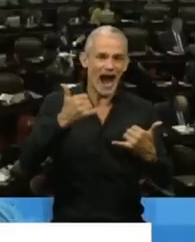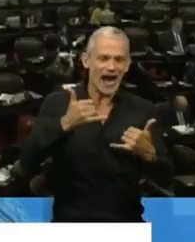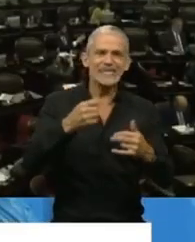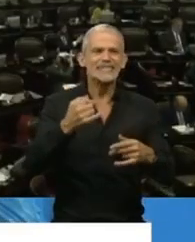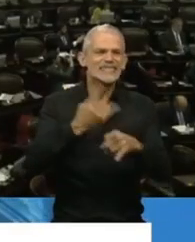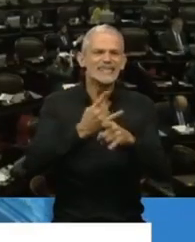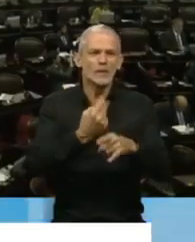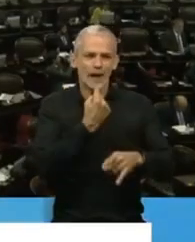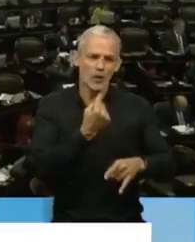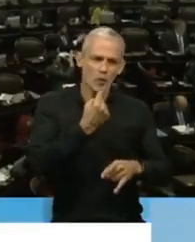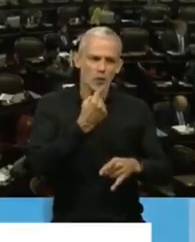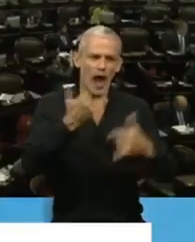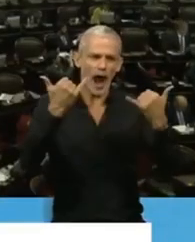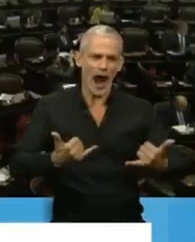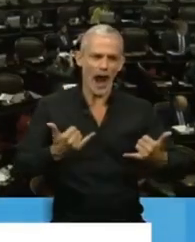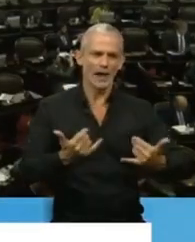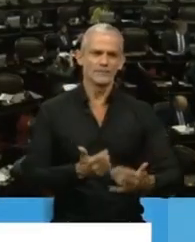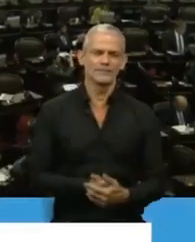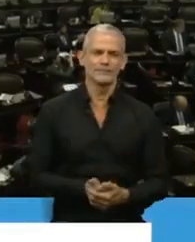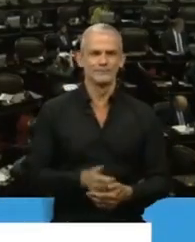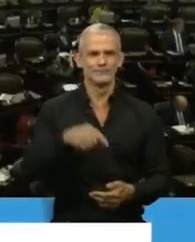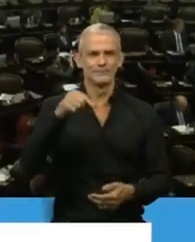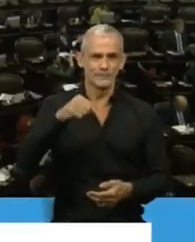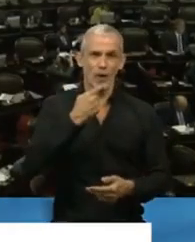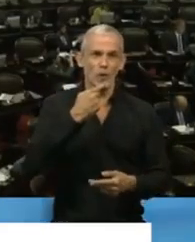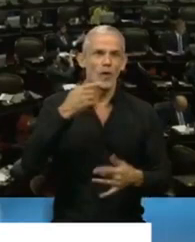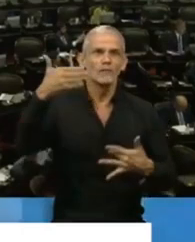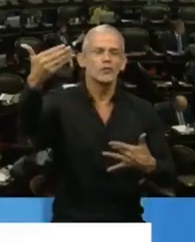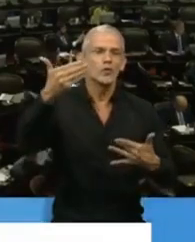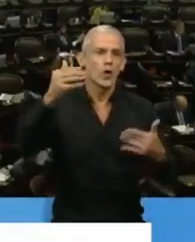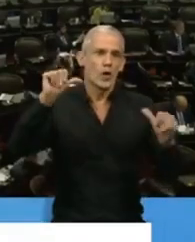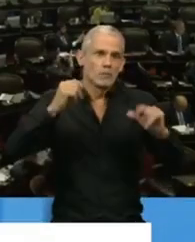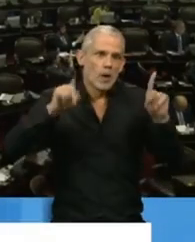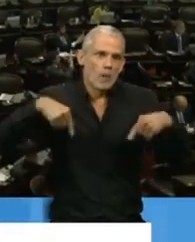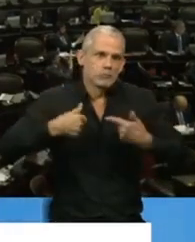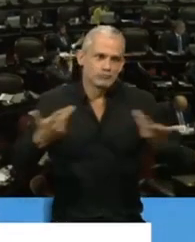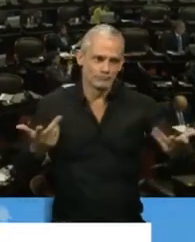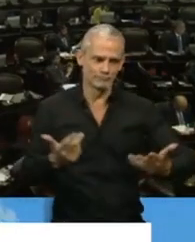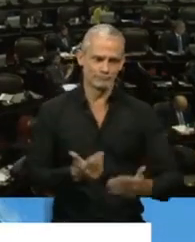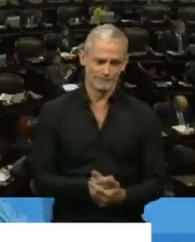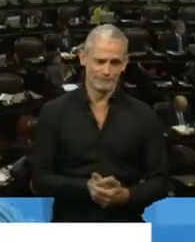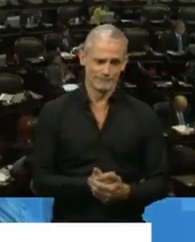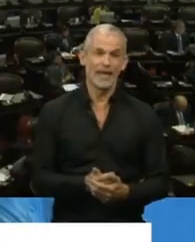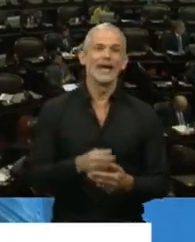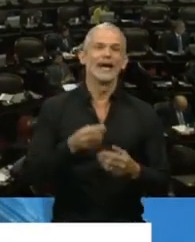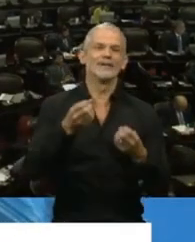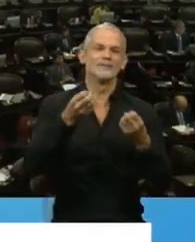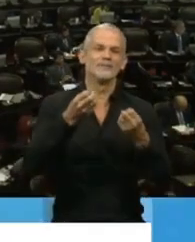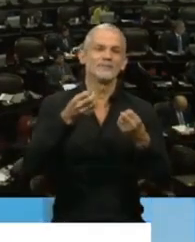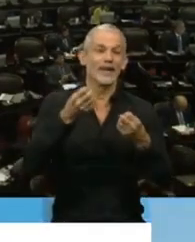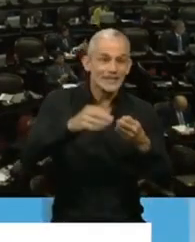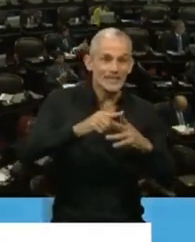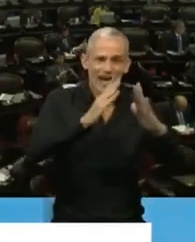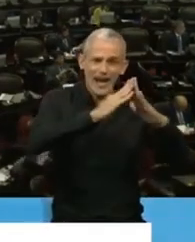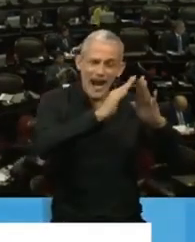incertidumbre y un profundo dolor por no saber lo que va a pasar. En este aislamiento social, preventivo y obligatorio, la verdad,